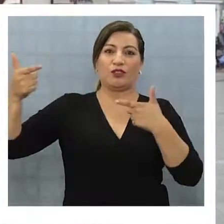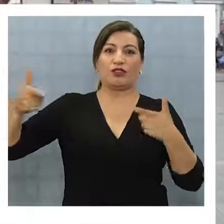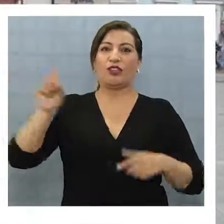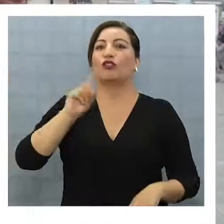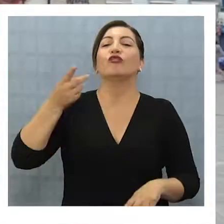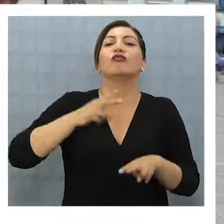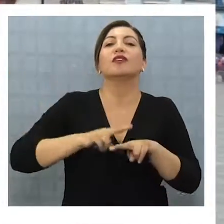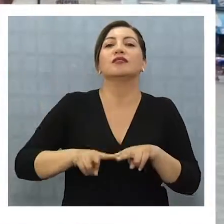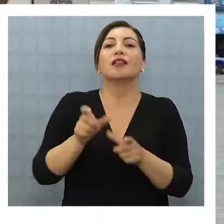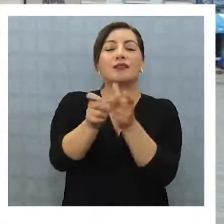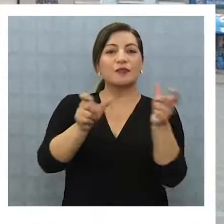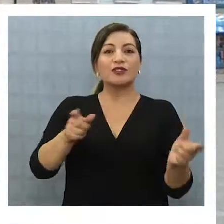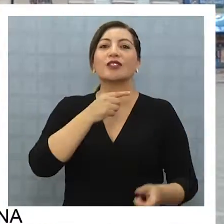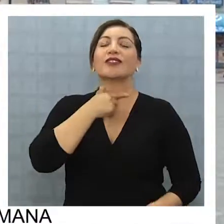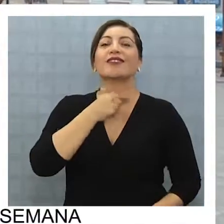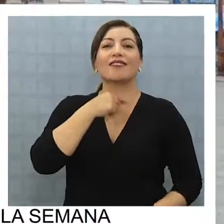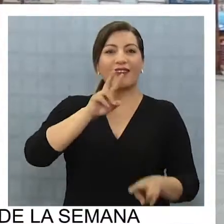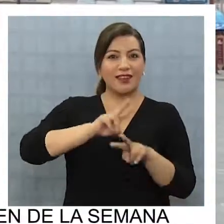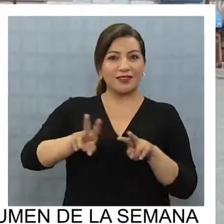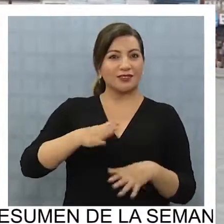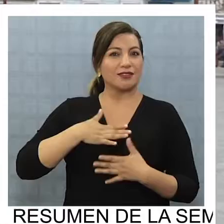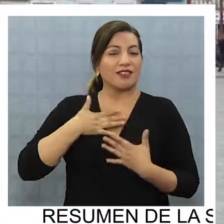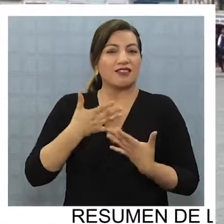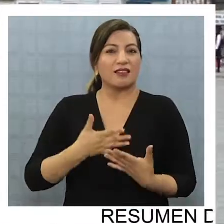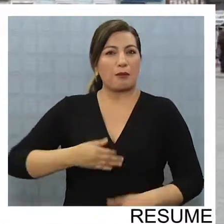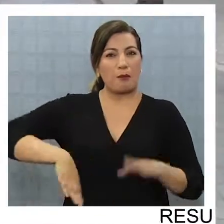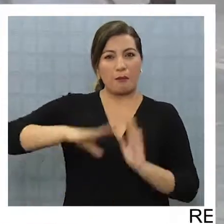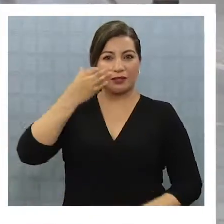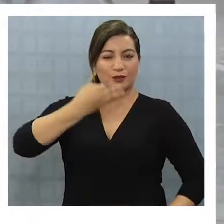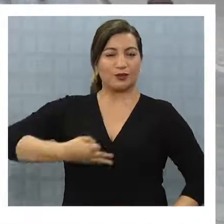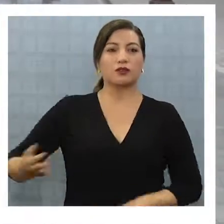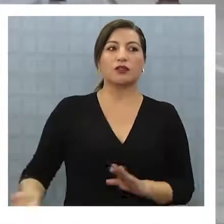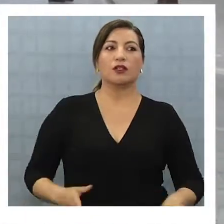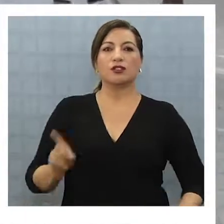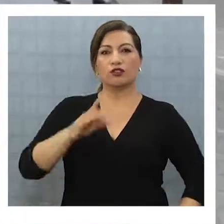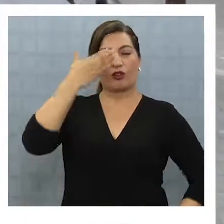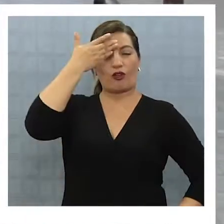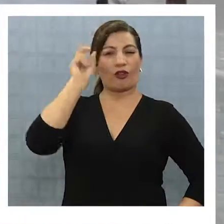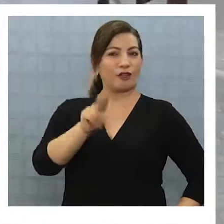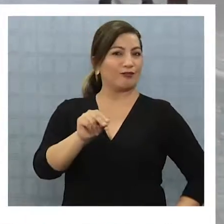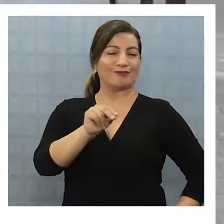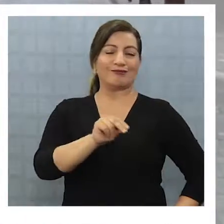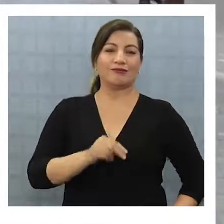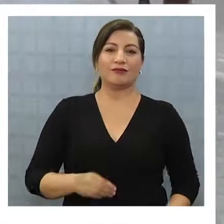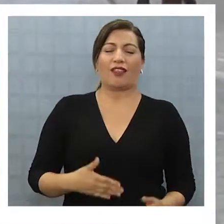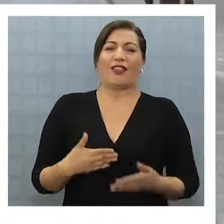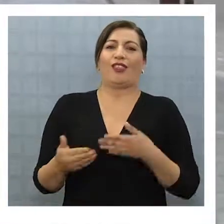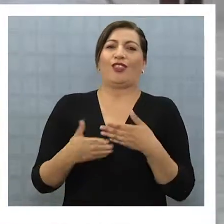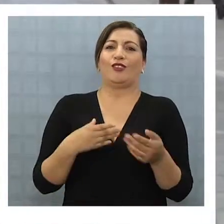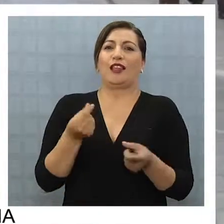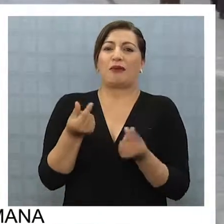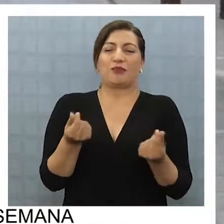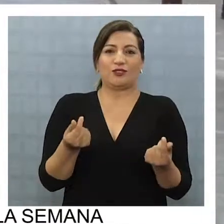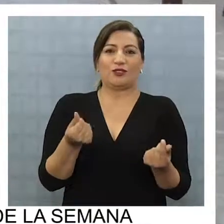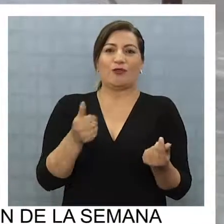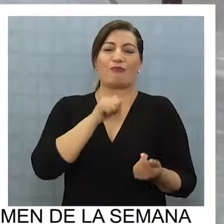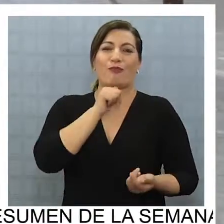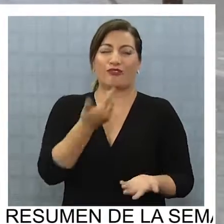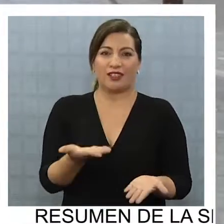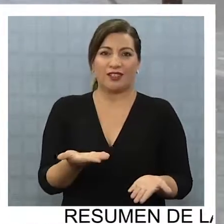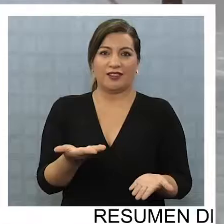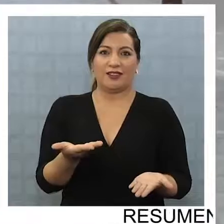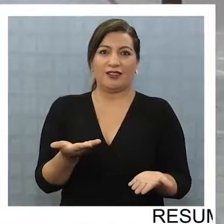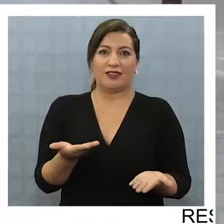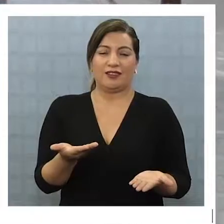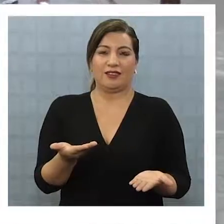va a dar, eso es gente que quiere hacer sentir a la gente más segura. Creo que no. ¿Por qué no? Porque de dónde va a sacar plata, es como